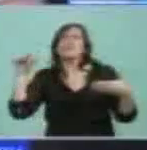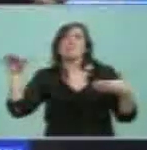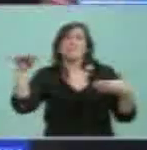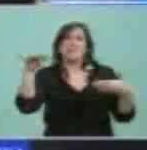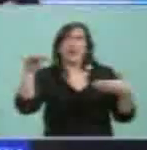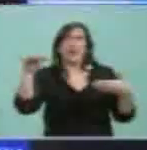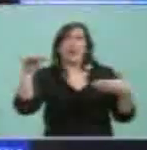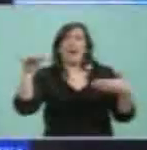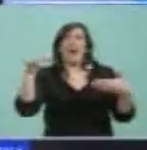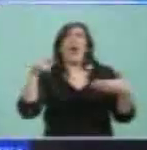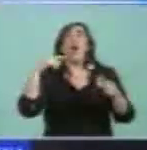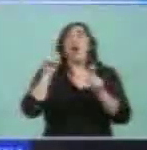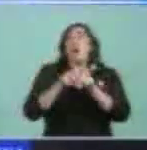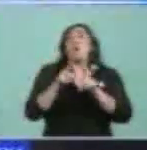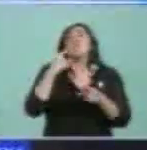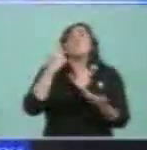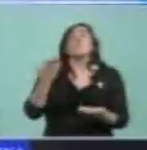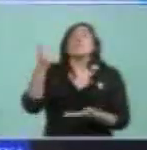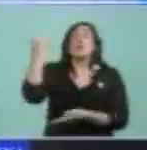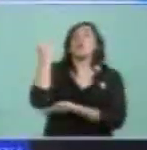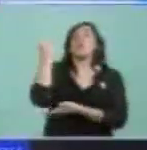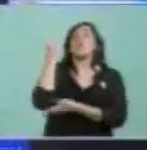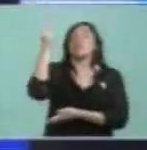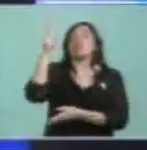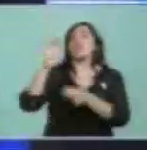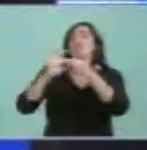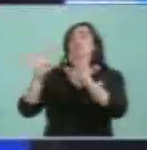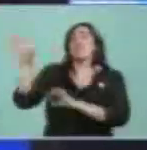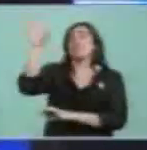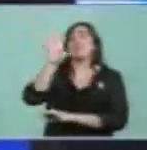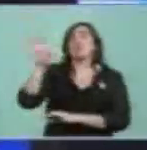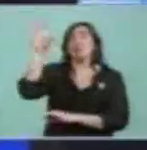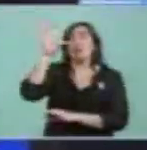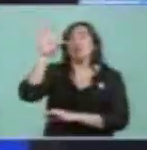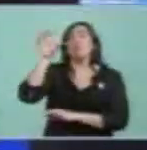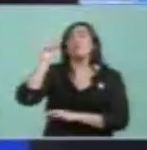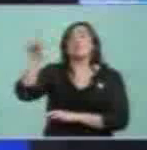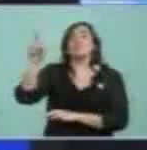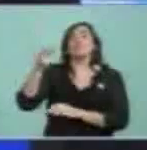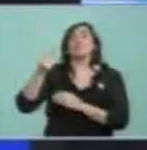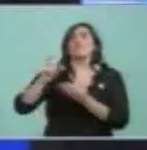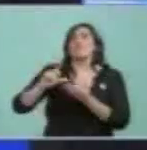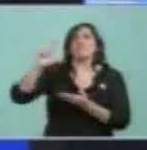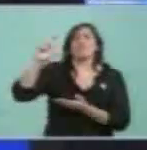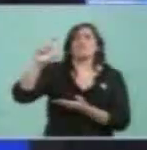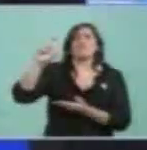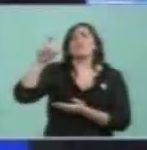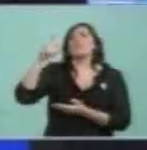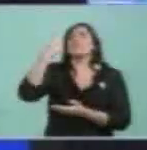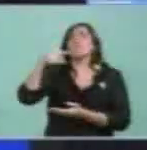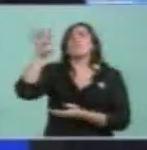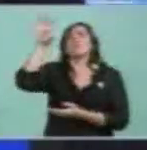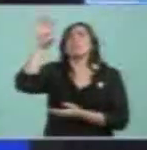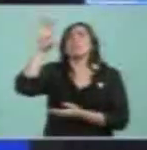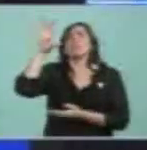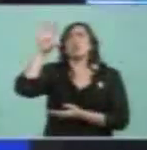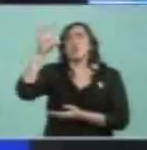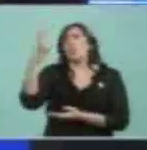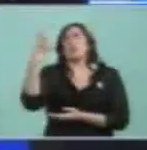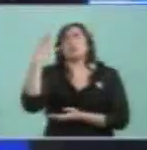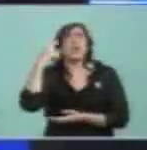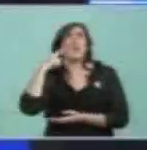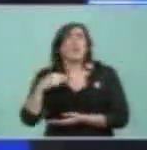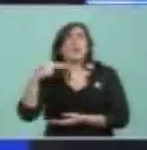economías como las de Europa que tienen aranceles del 159 para la